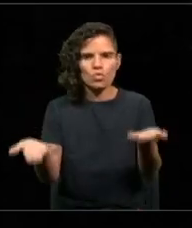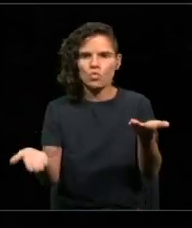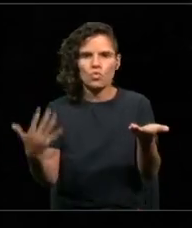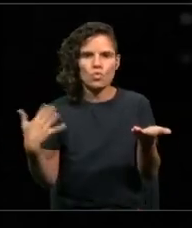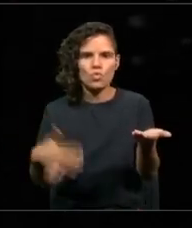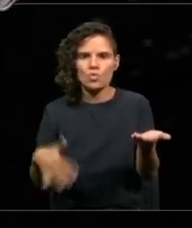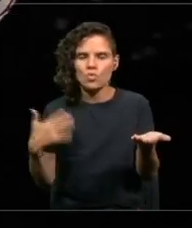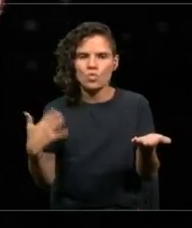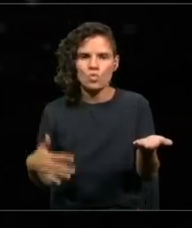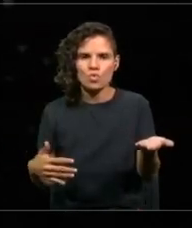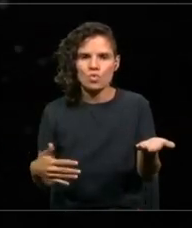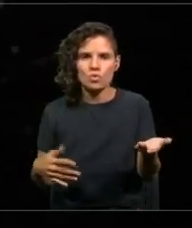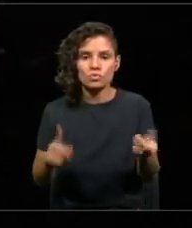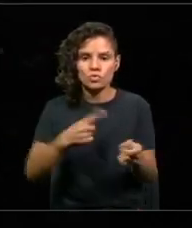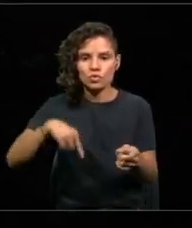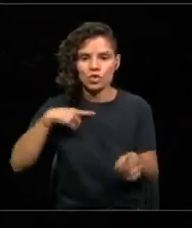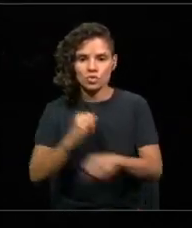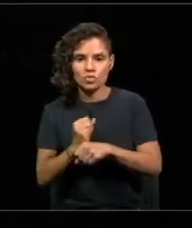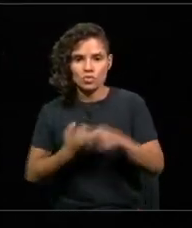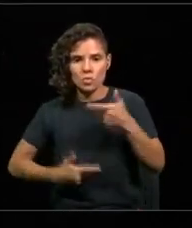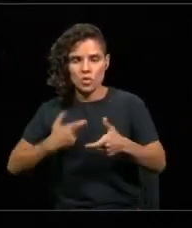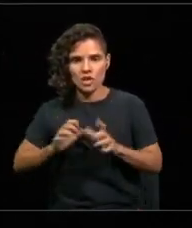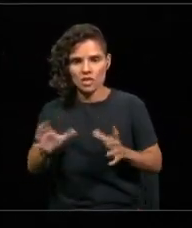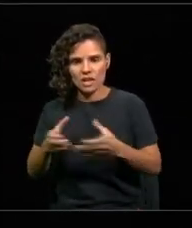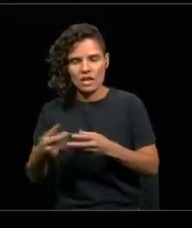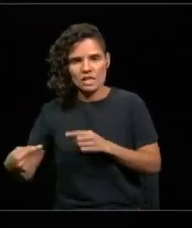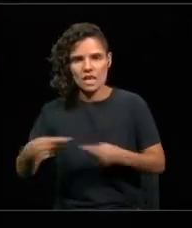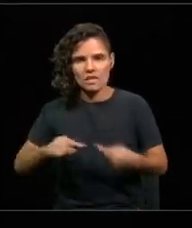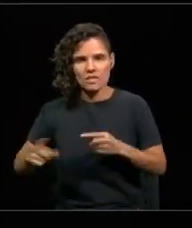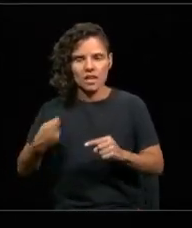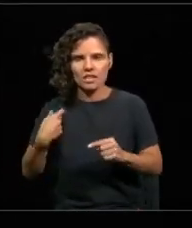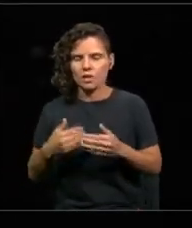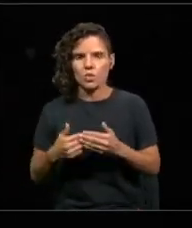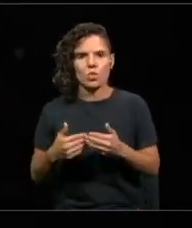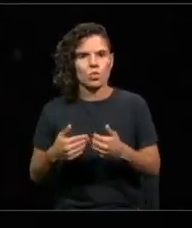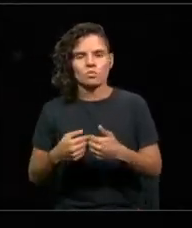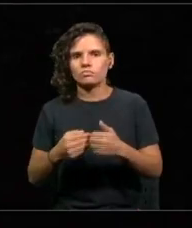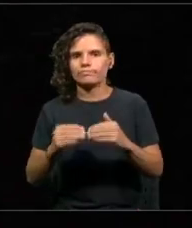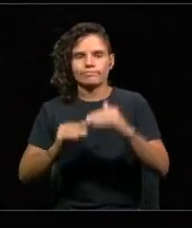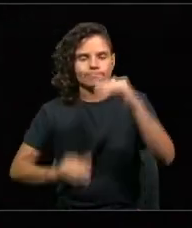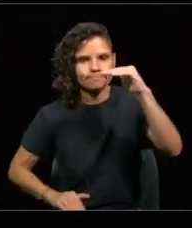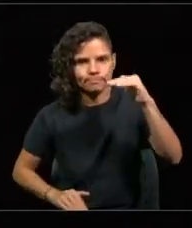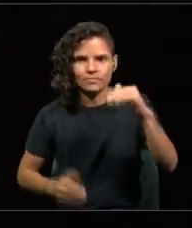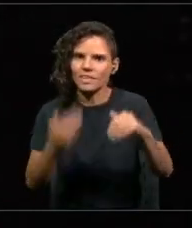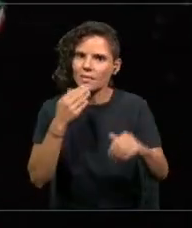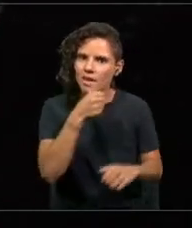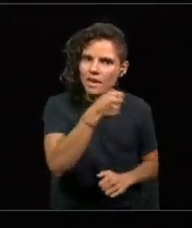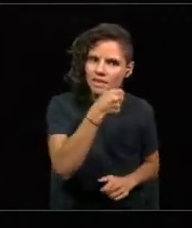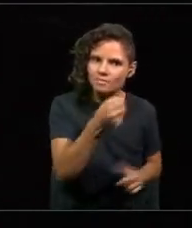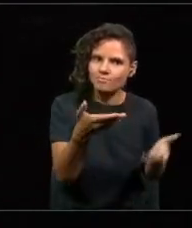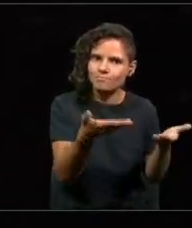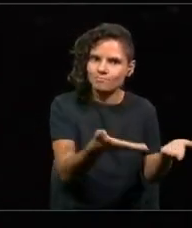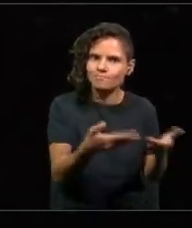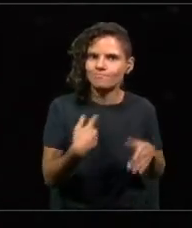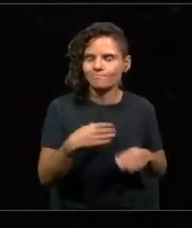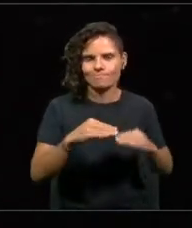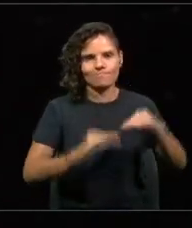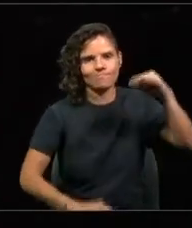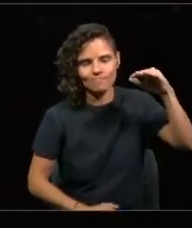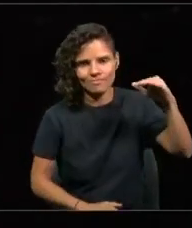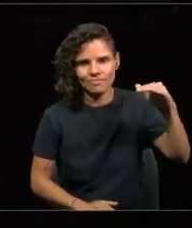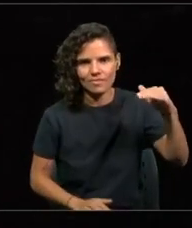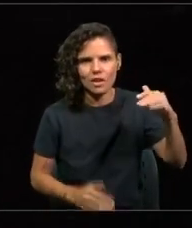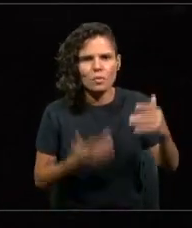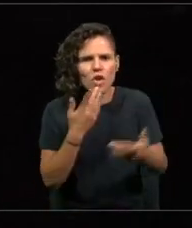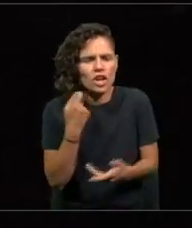en nuestra institucionalidad política e incluso muchas veces en los medios de comunicación. ¿Cómo entonces no entender